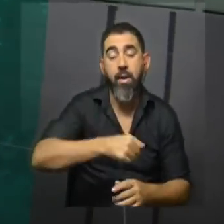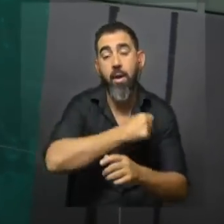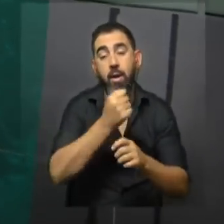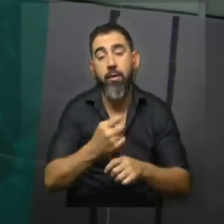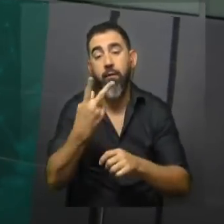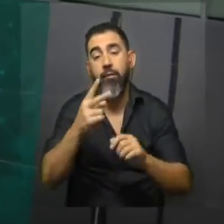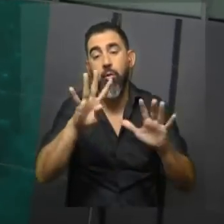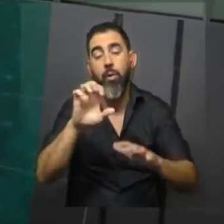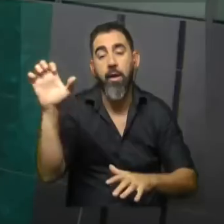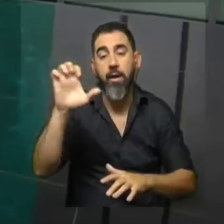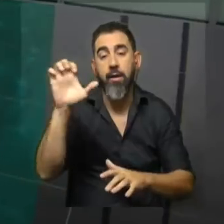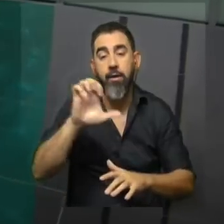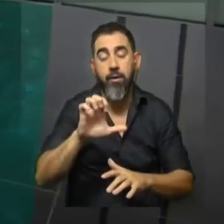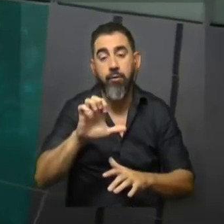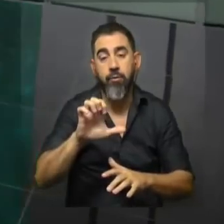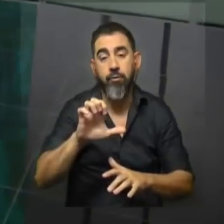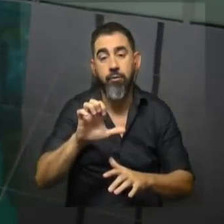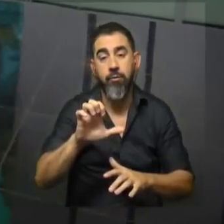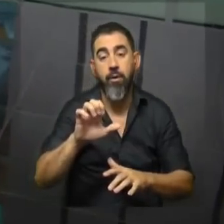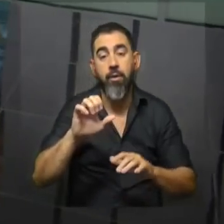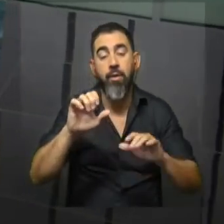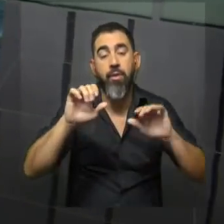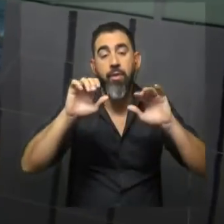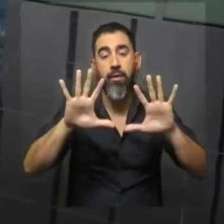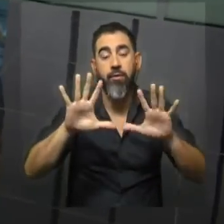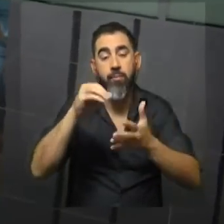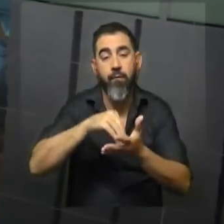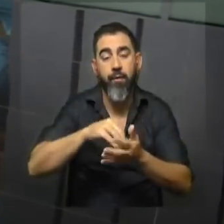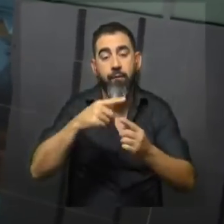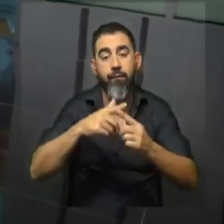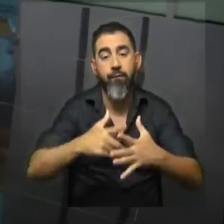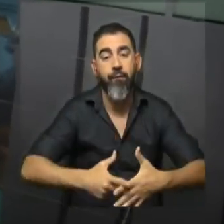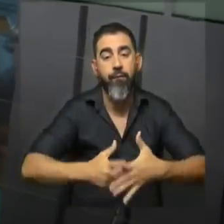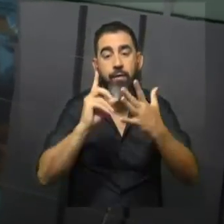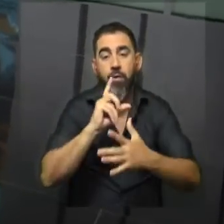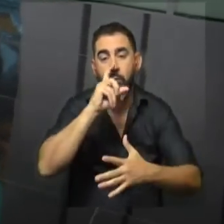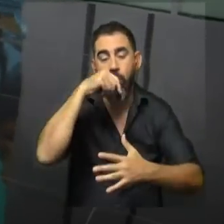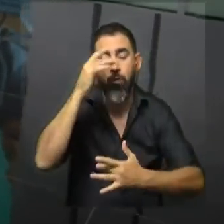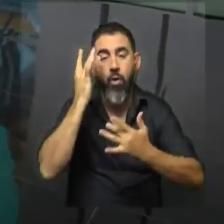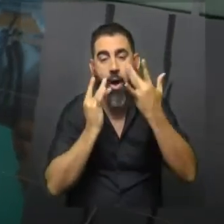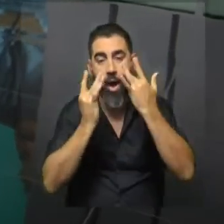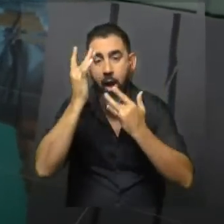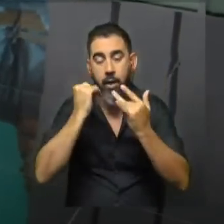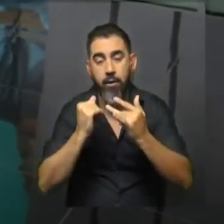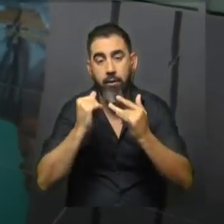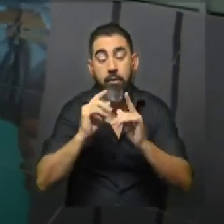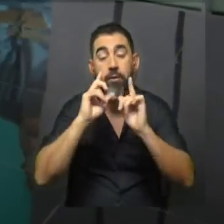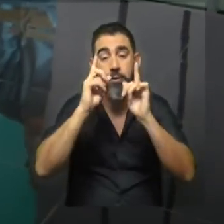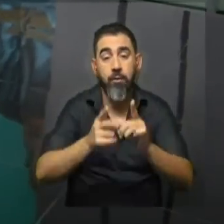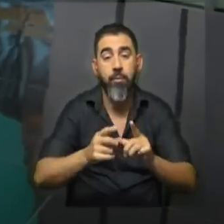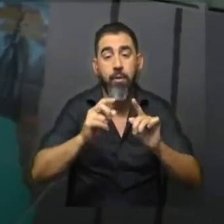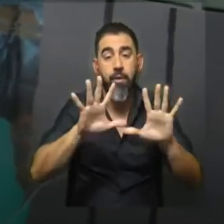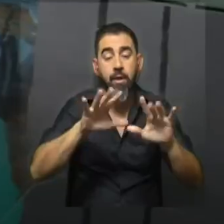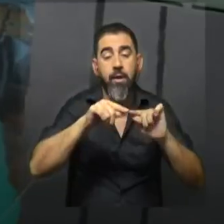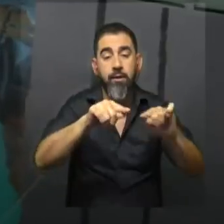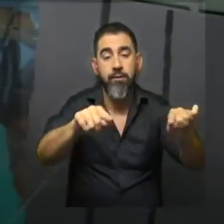29 de enero se va a estar desarrollando la décima edición del Festival Montevideo de las Artes, que se va a estar desarrollando además en 10